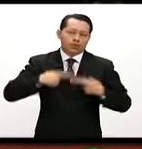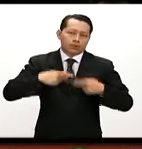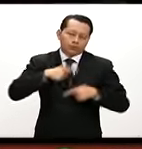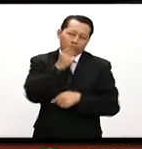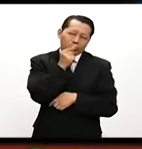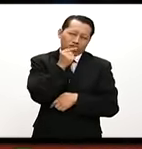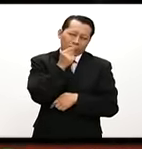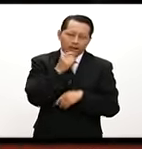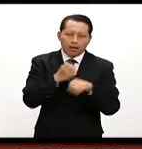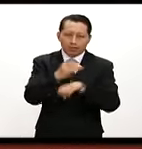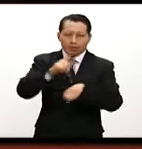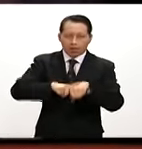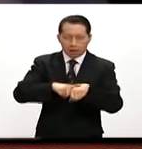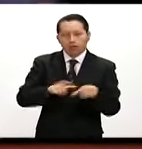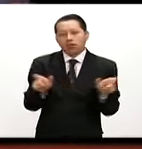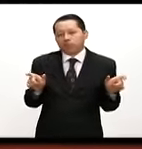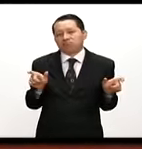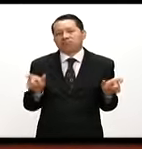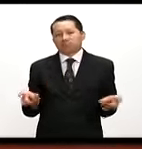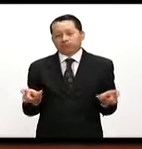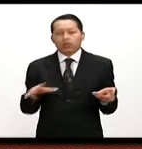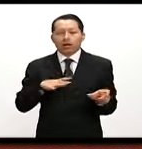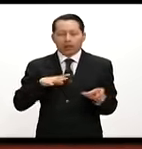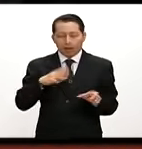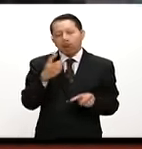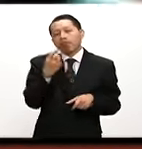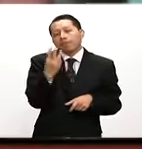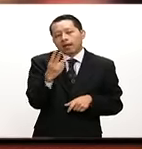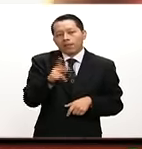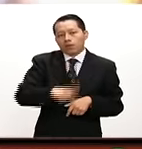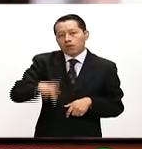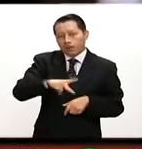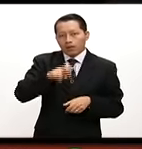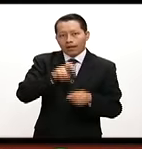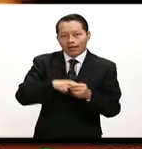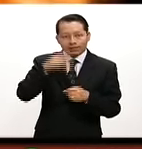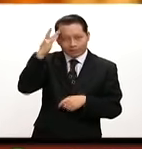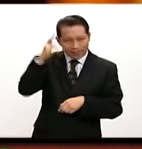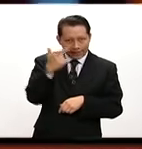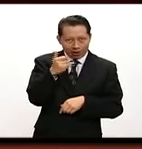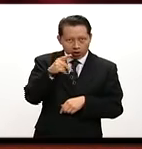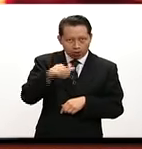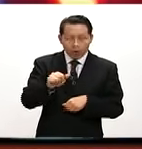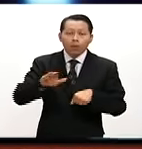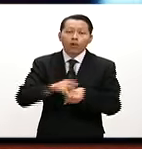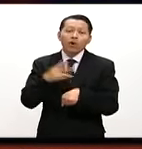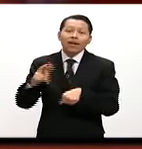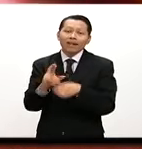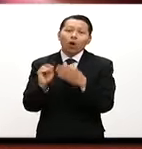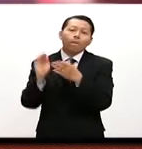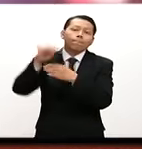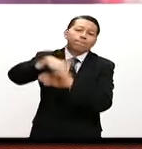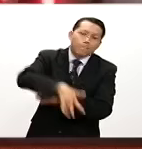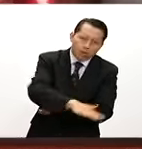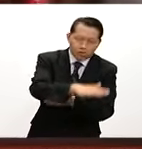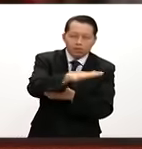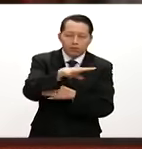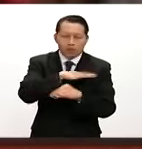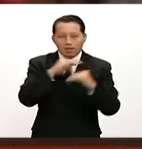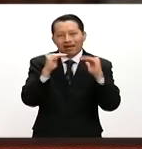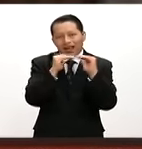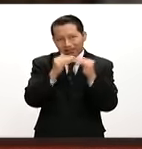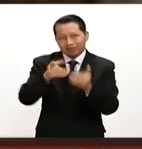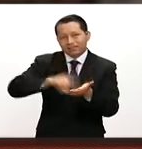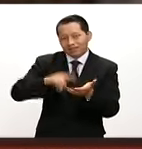vigilan precisamente tres poblados de San Jerónimo, donde aquí el río, al desbordarse, pues inundó las viviendas. Ante